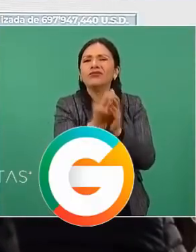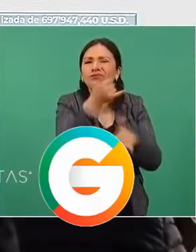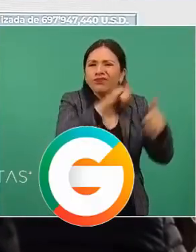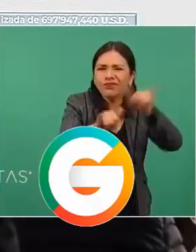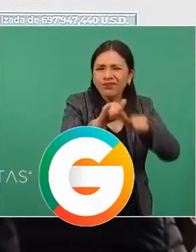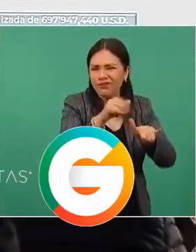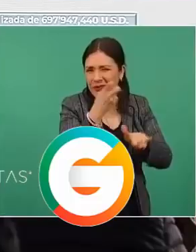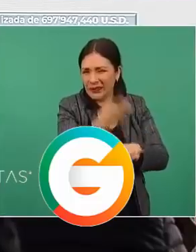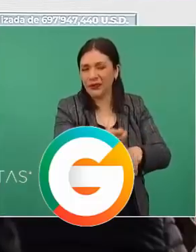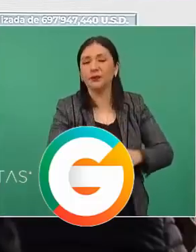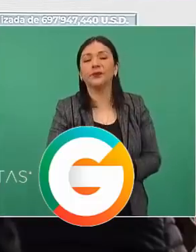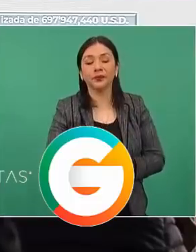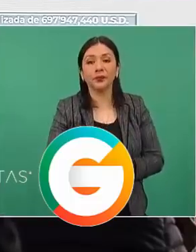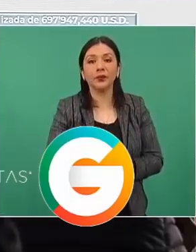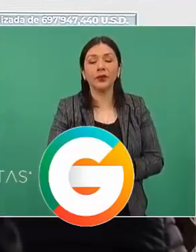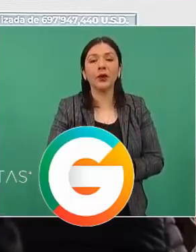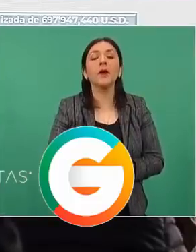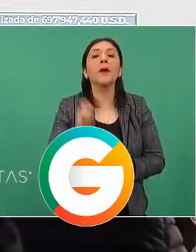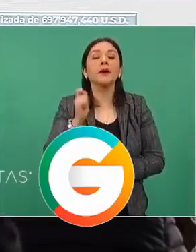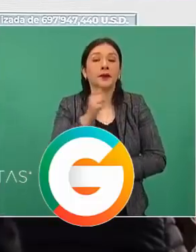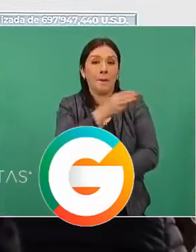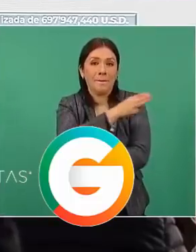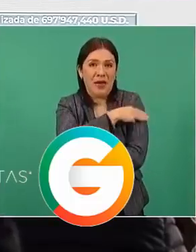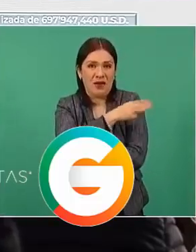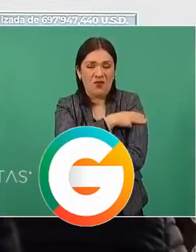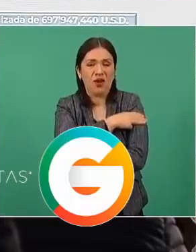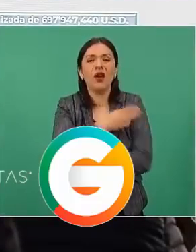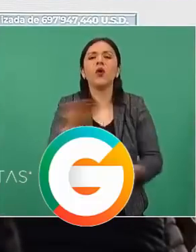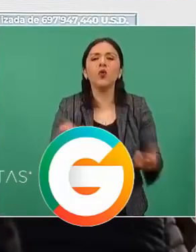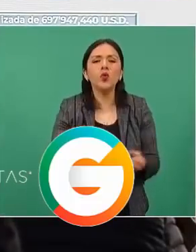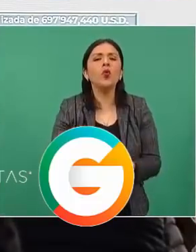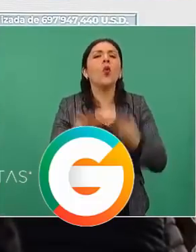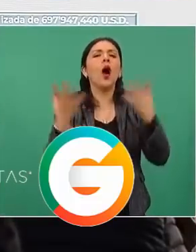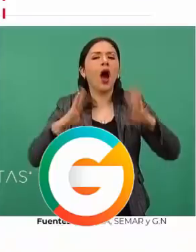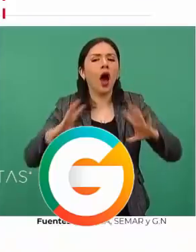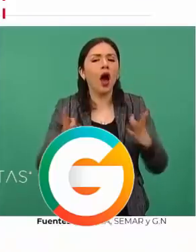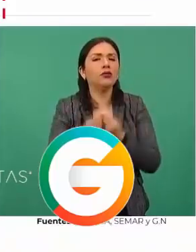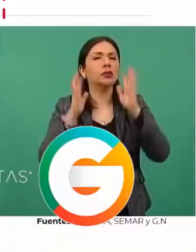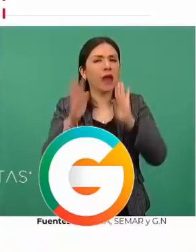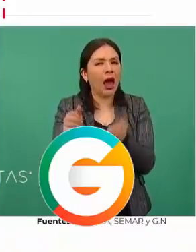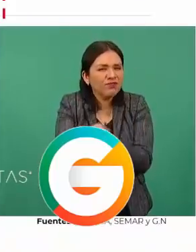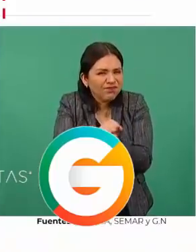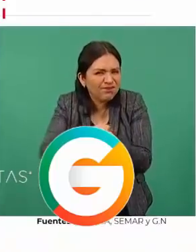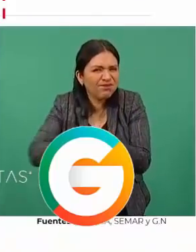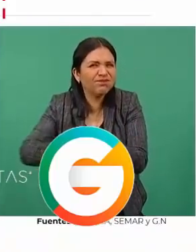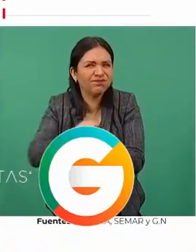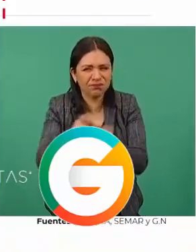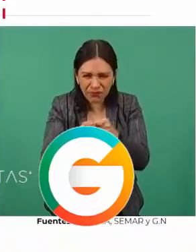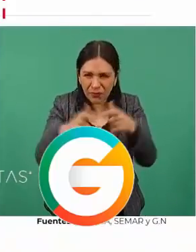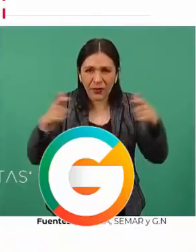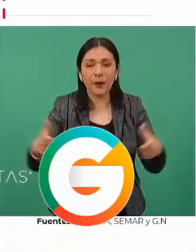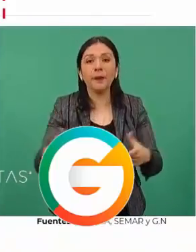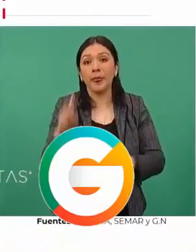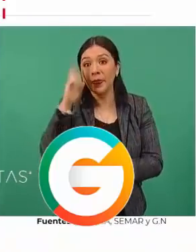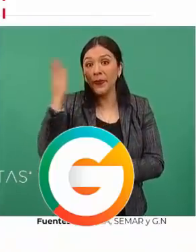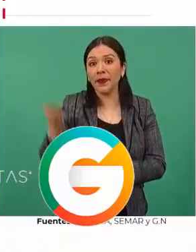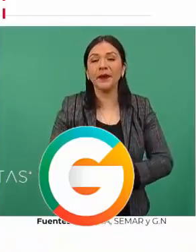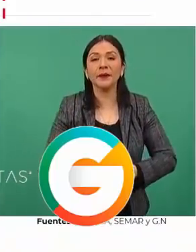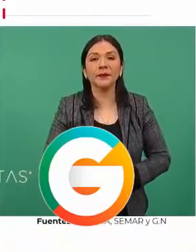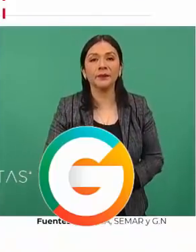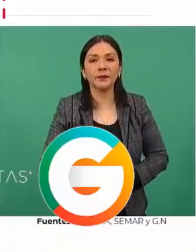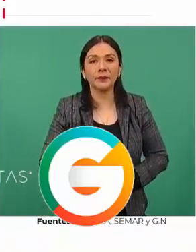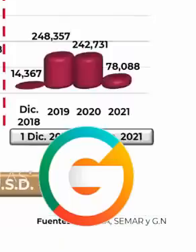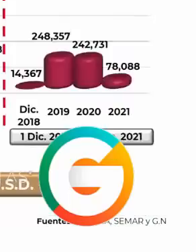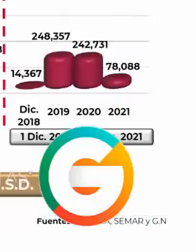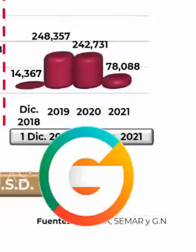Aquí vemos las hectáreas de marihuana que fueron destruidas en los tres últimos